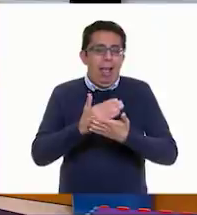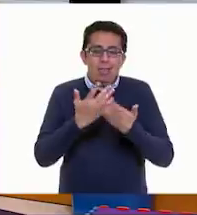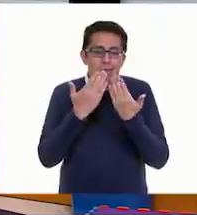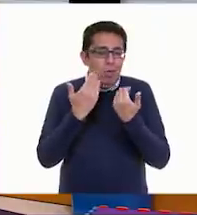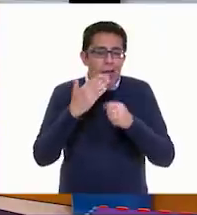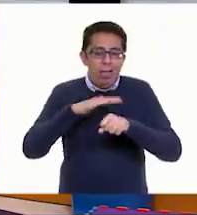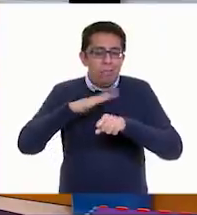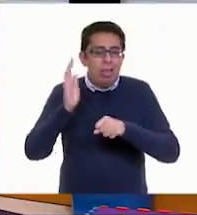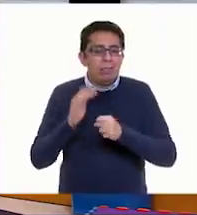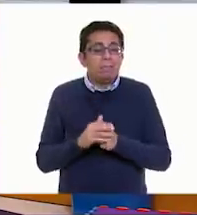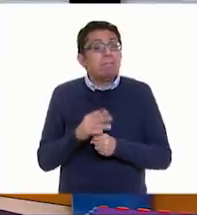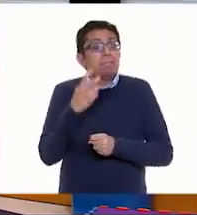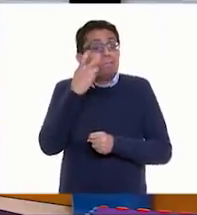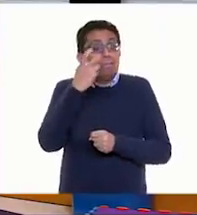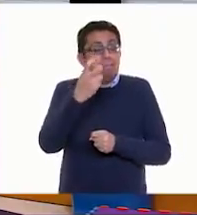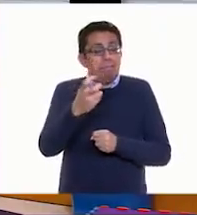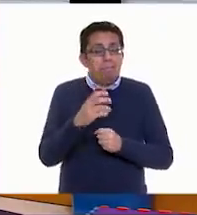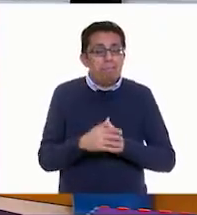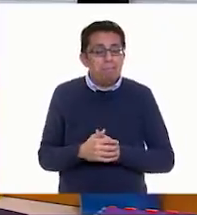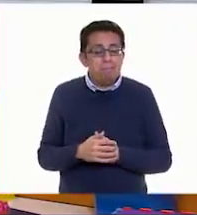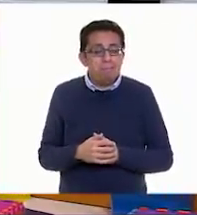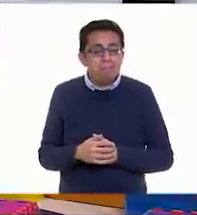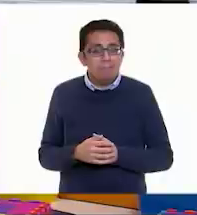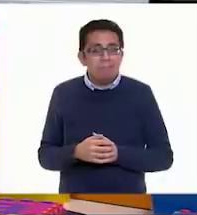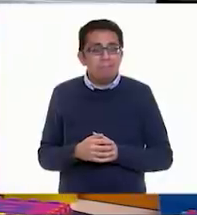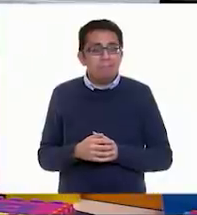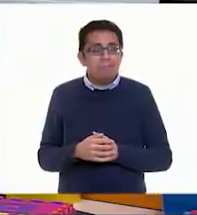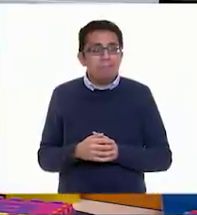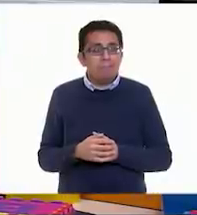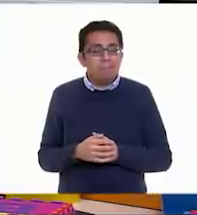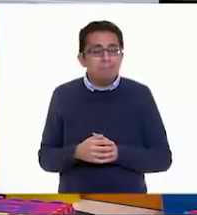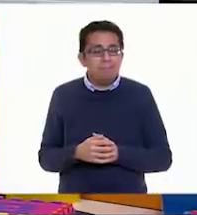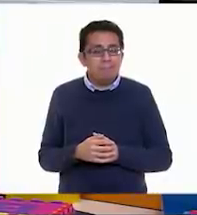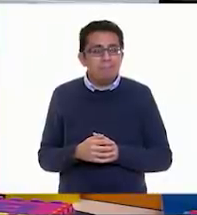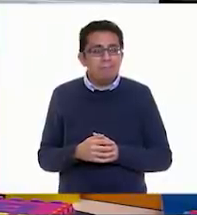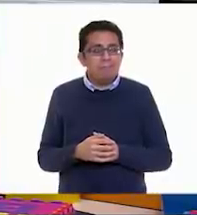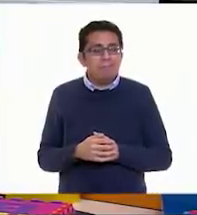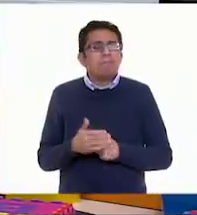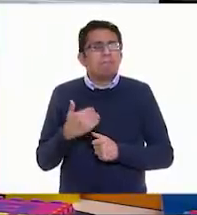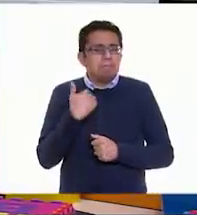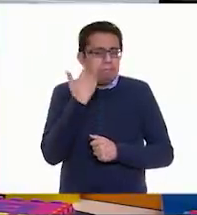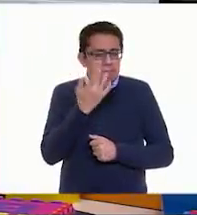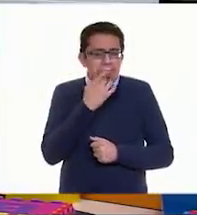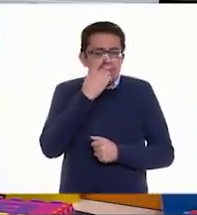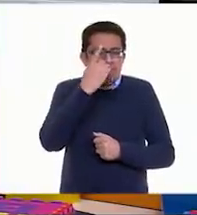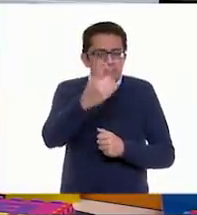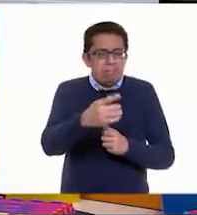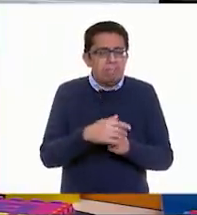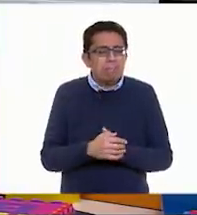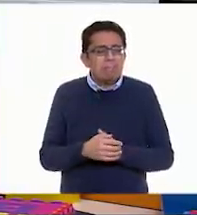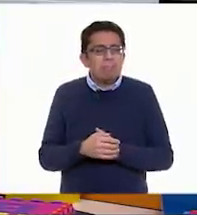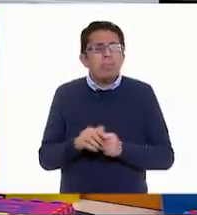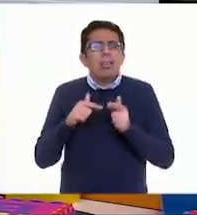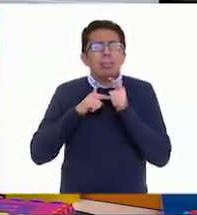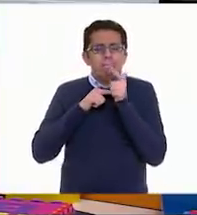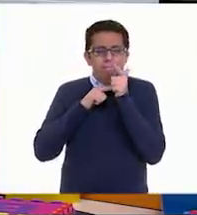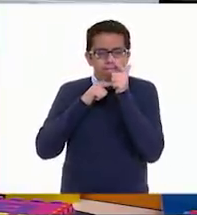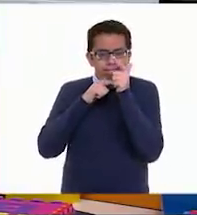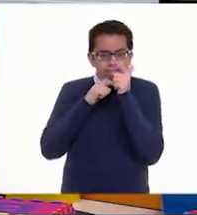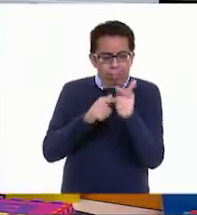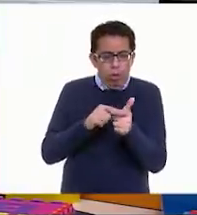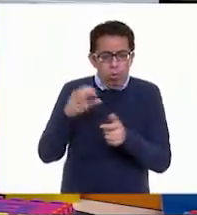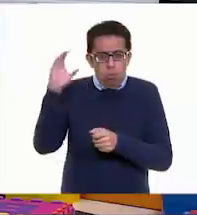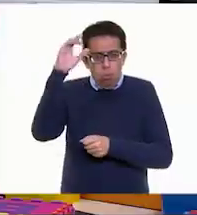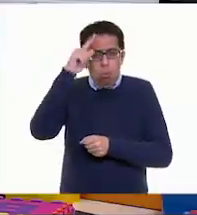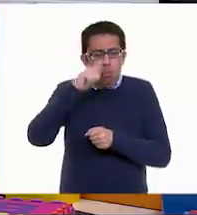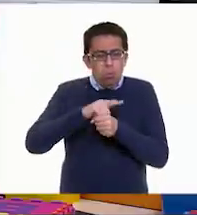no hay más. Y con esto, quiero decirles que sigamos enriqueciendo nuestra